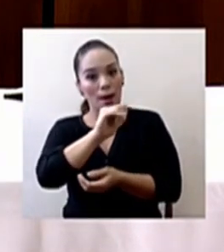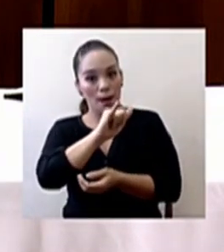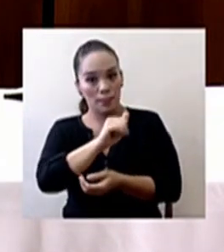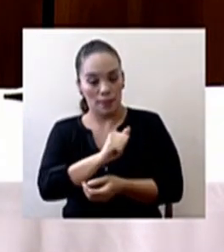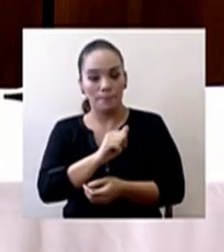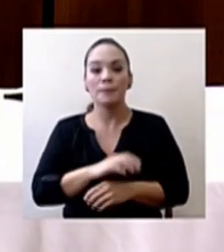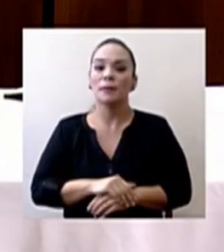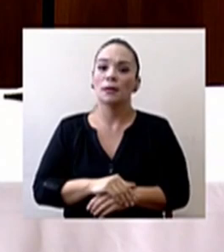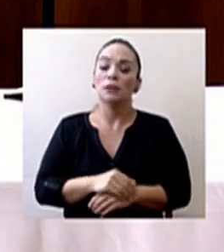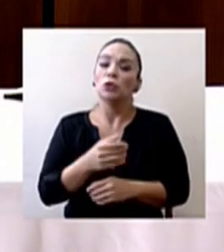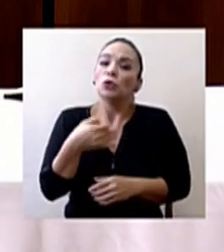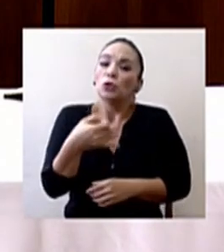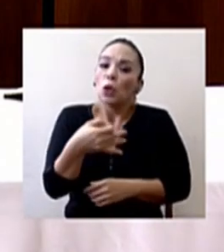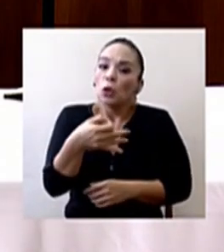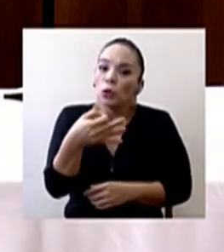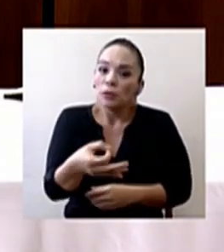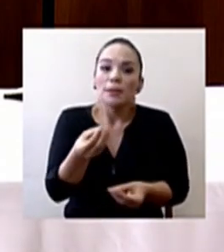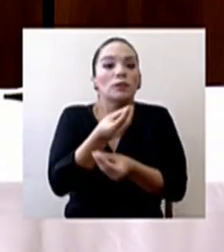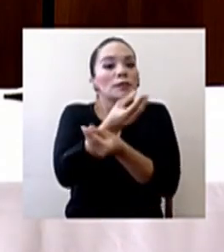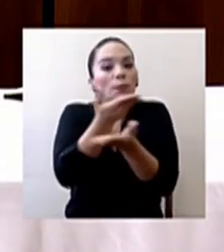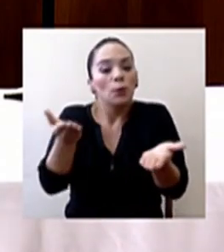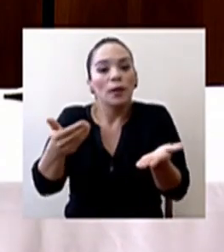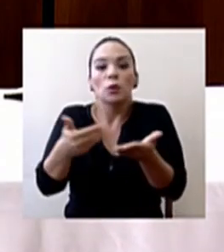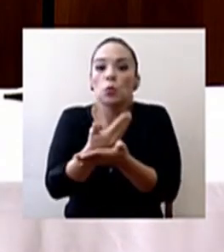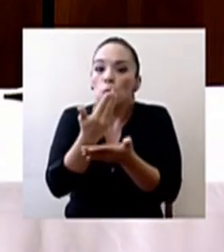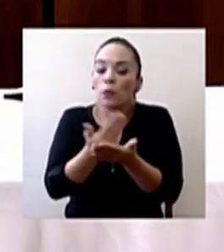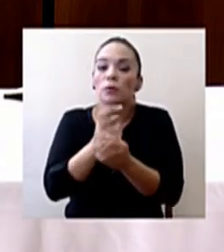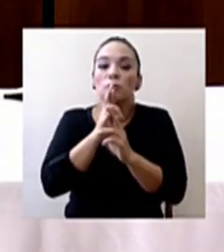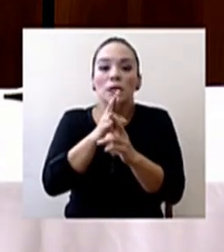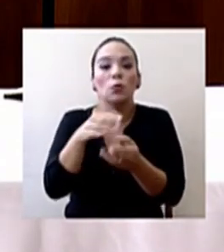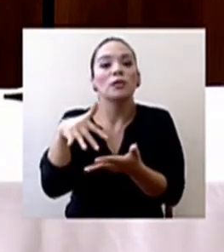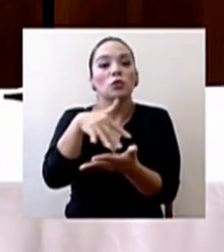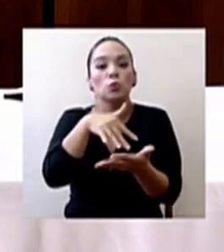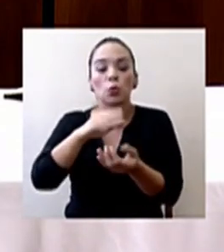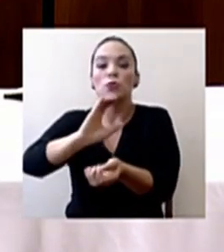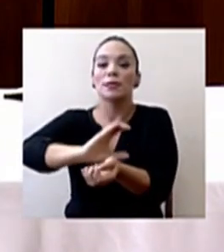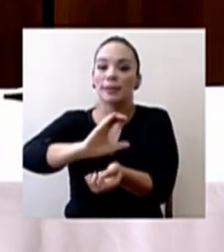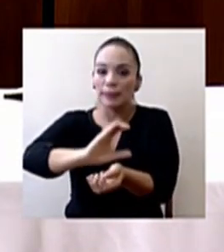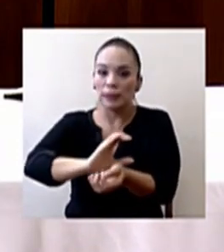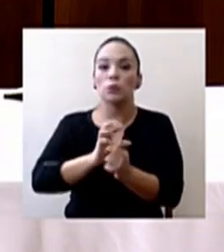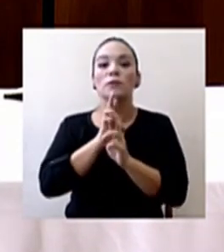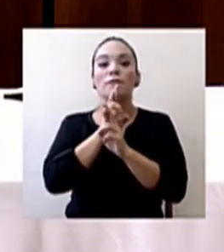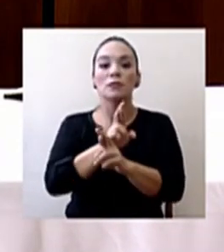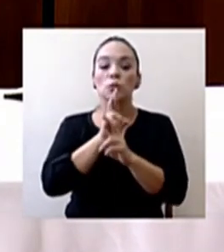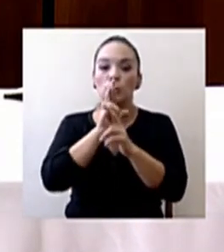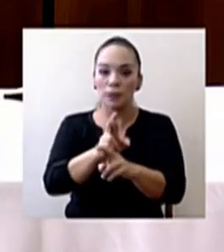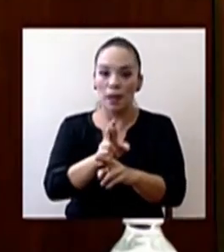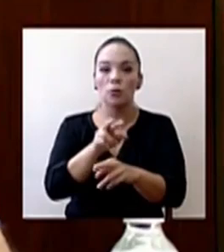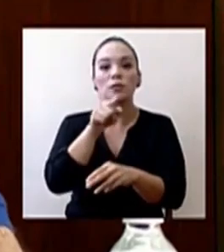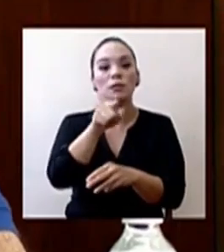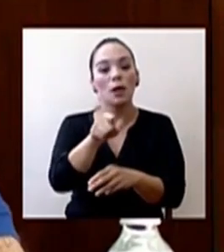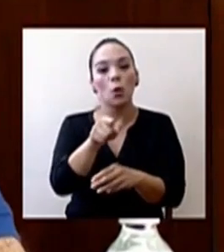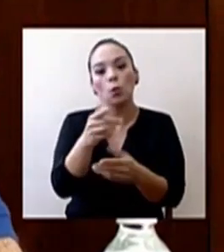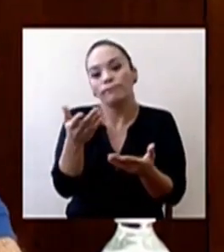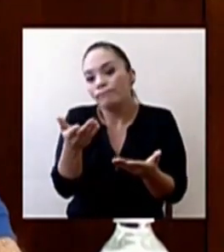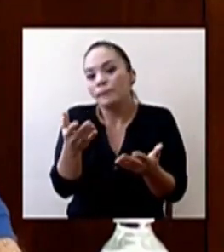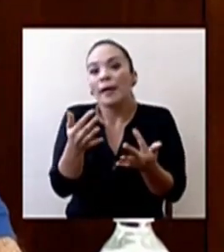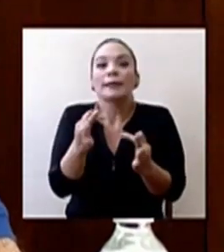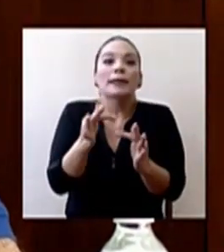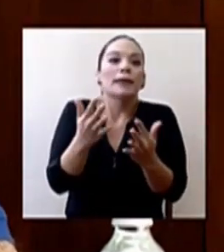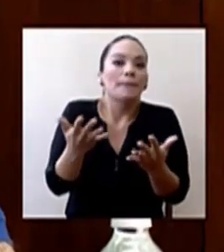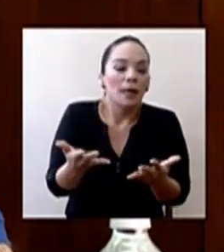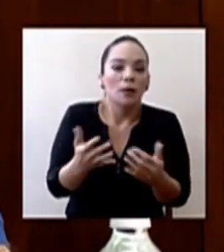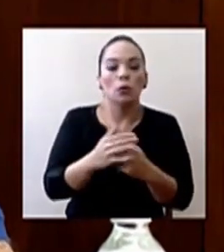los días se publican nuevos resultados de estudios clínicos, de resultados sobre un tratamiento que se está